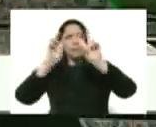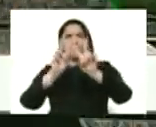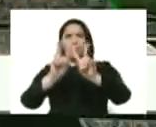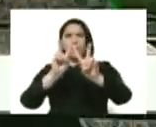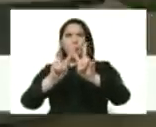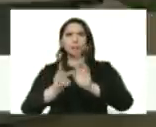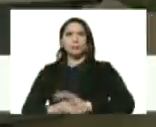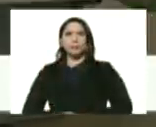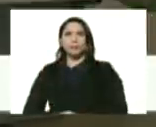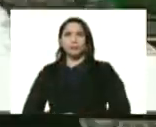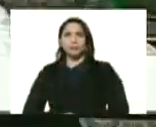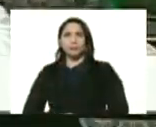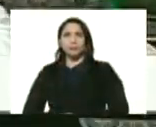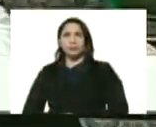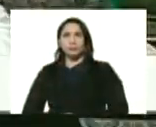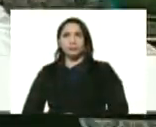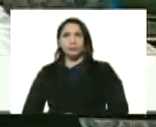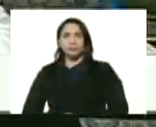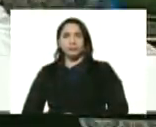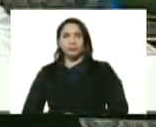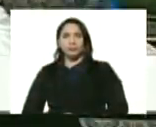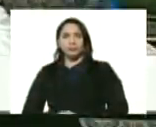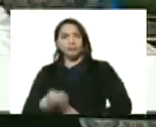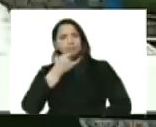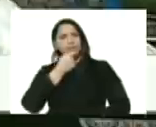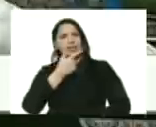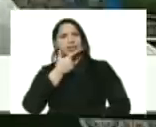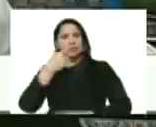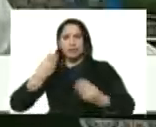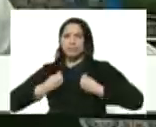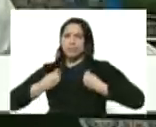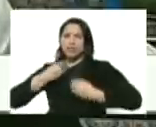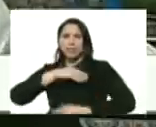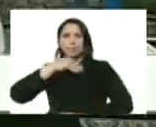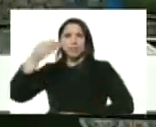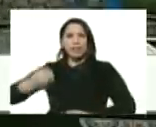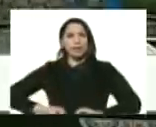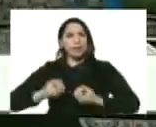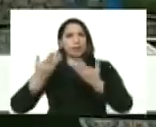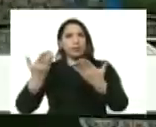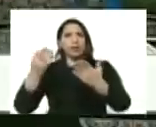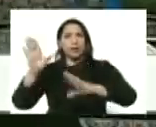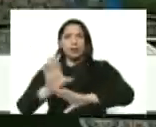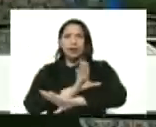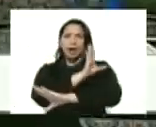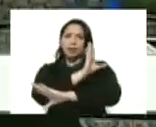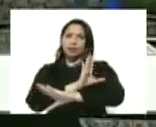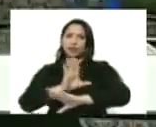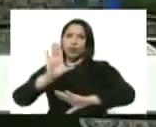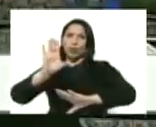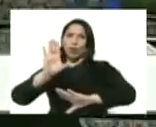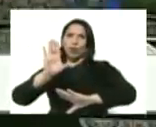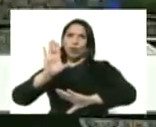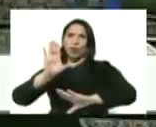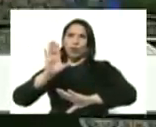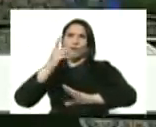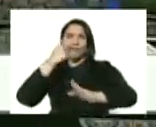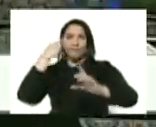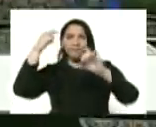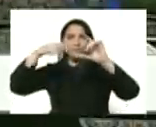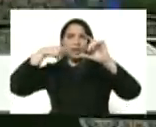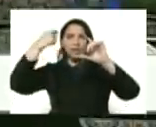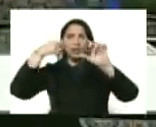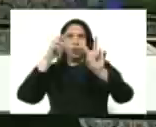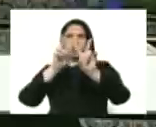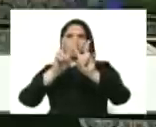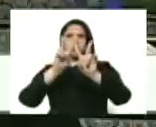vivienda Venezuela y por la belleza de la vida y del espíritu les regalo esta canción este video de la gran